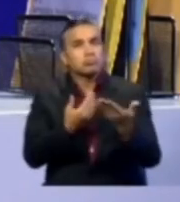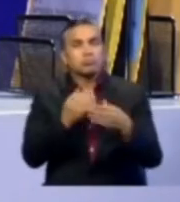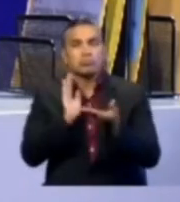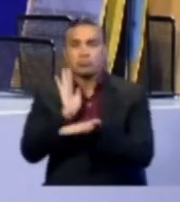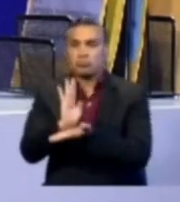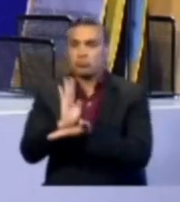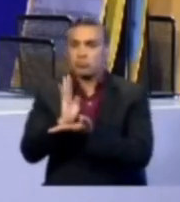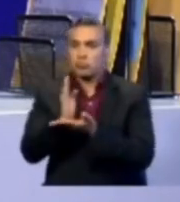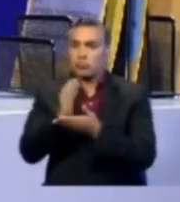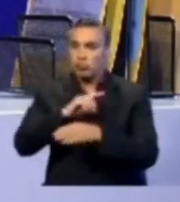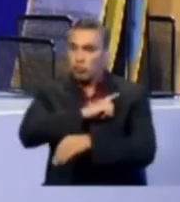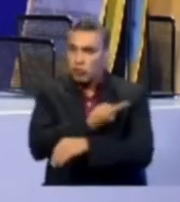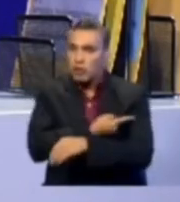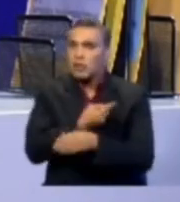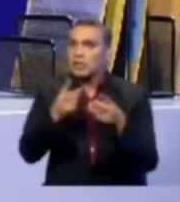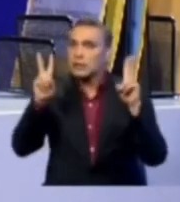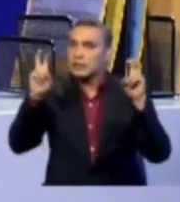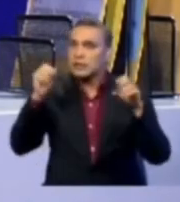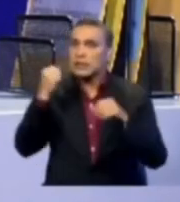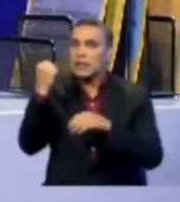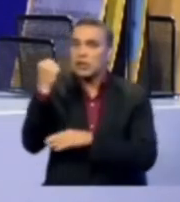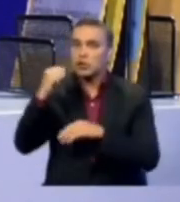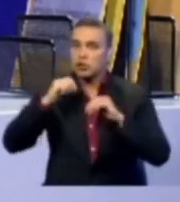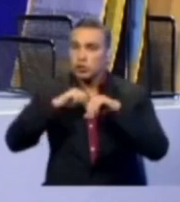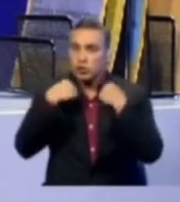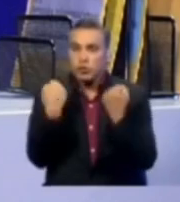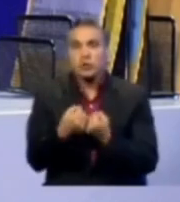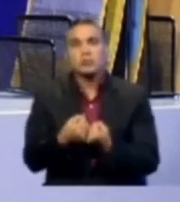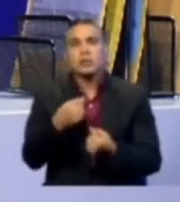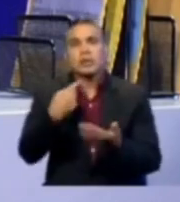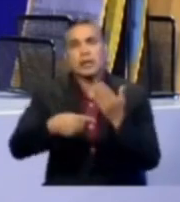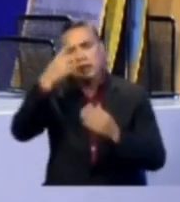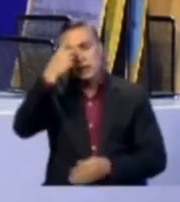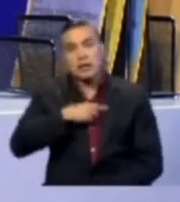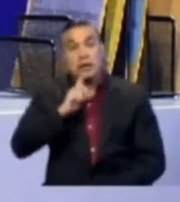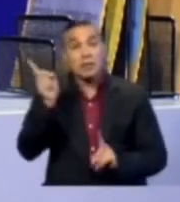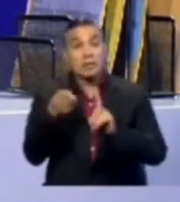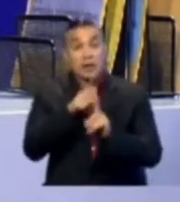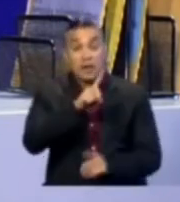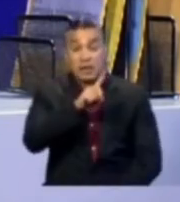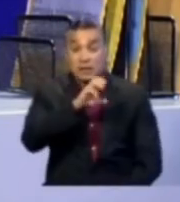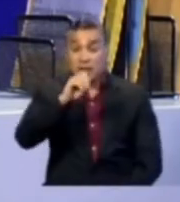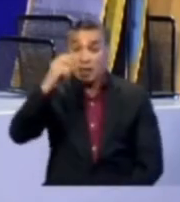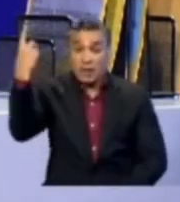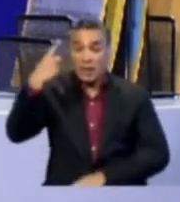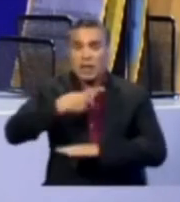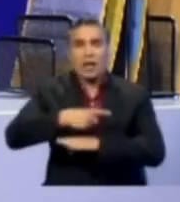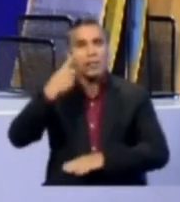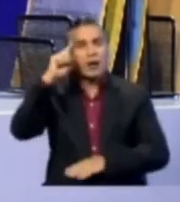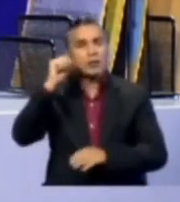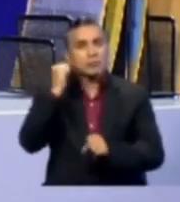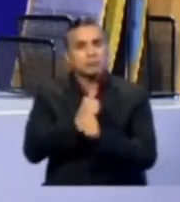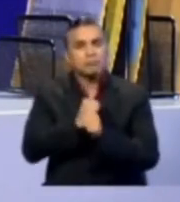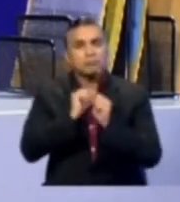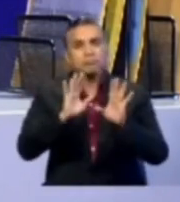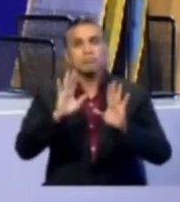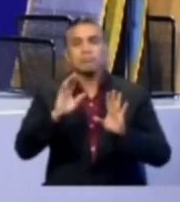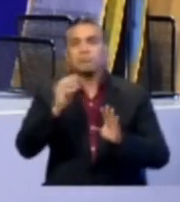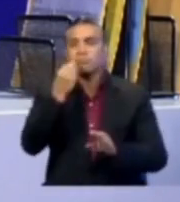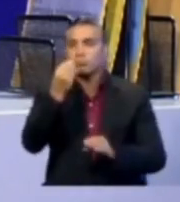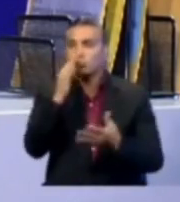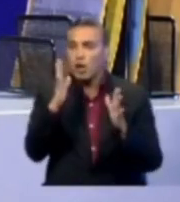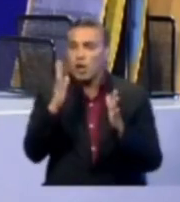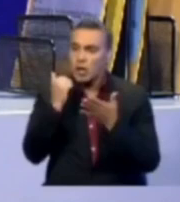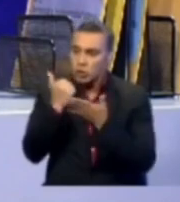IES en el marco de los derechos sociales? ¿Y qué acciones tomaría usted en los primeros 100 días de su mandato para mitigar y prevenir la desnutrición